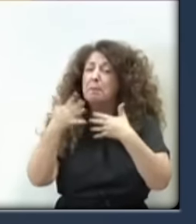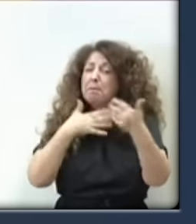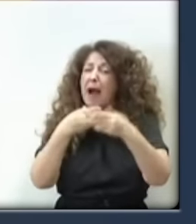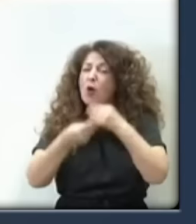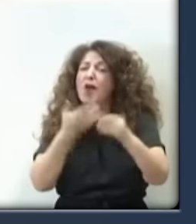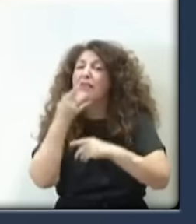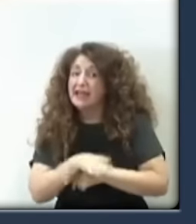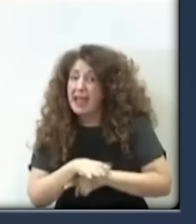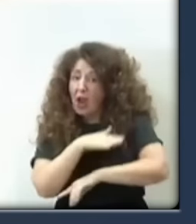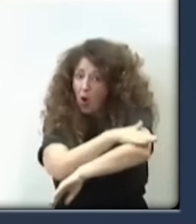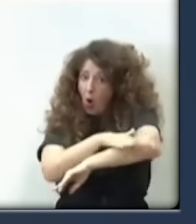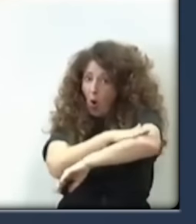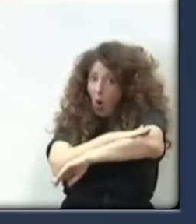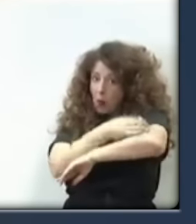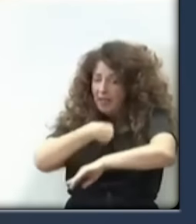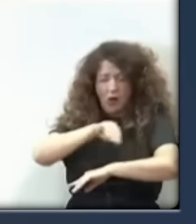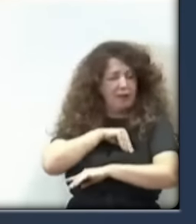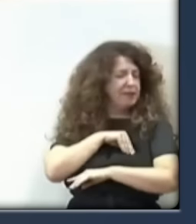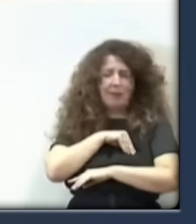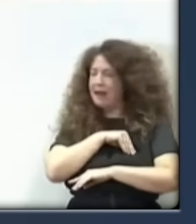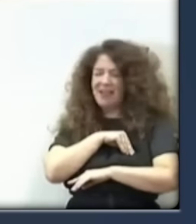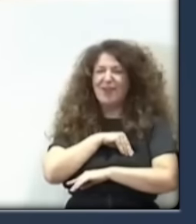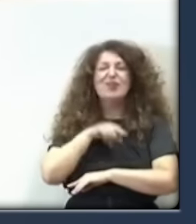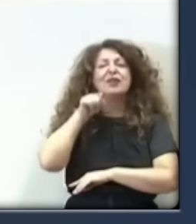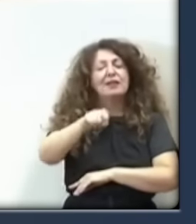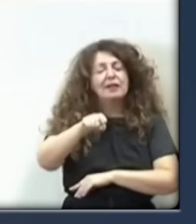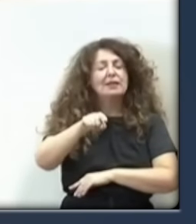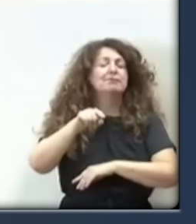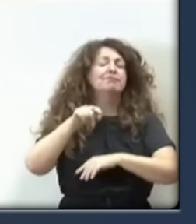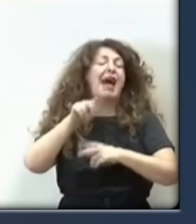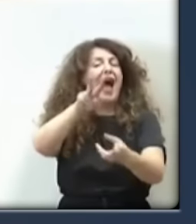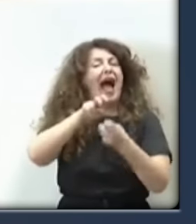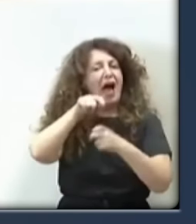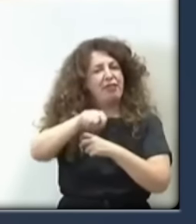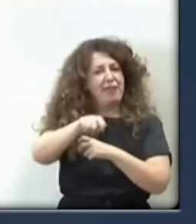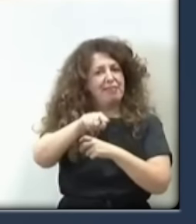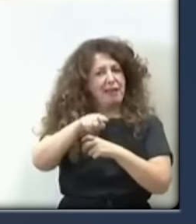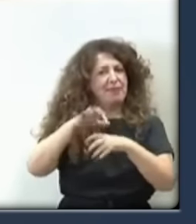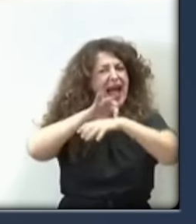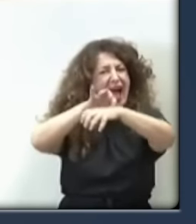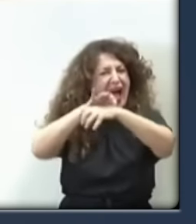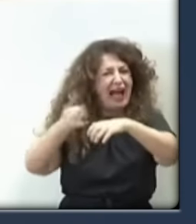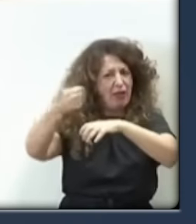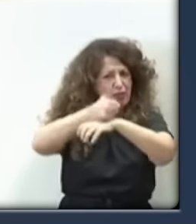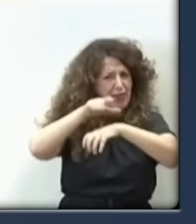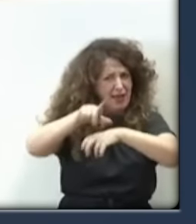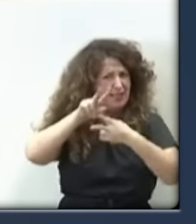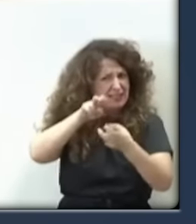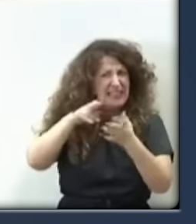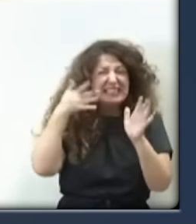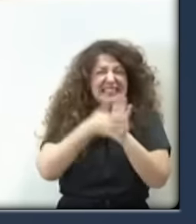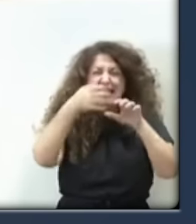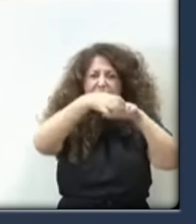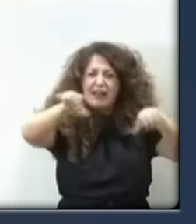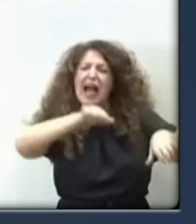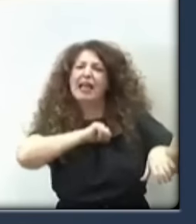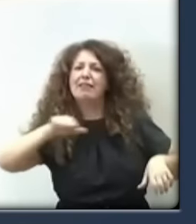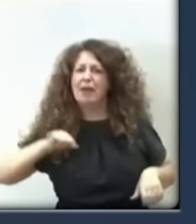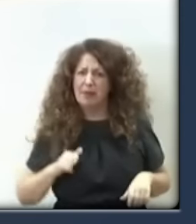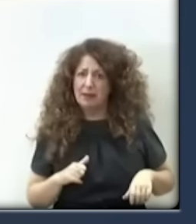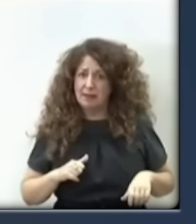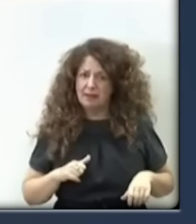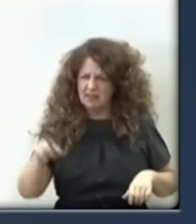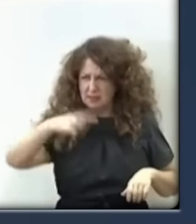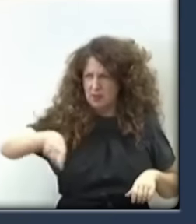Se le pide un informe a la agencia tributaria. Un organismo independiente. Ah, también